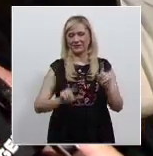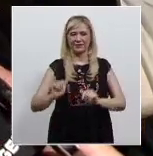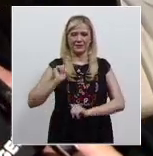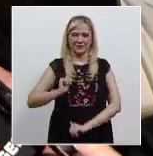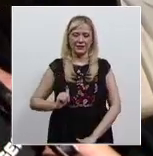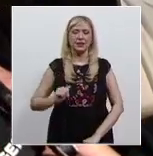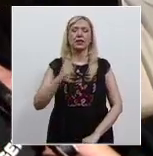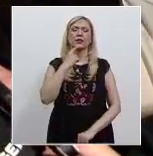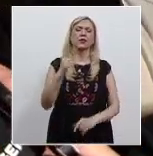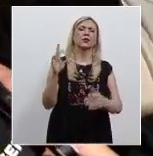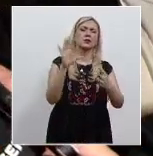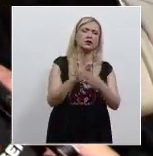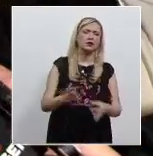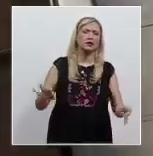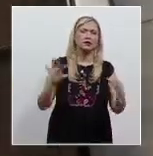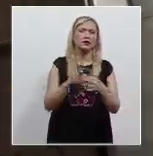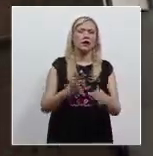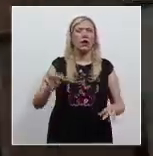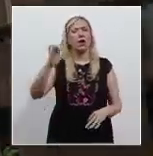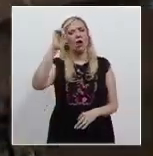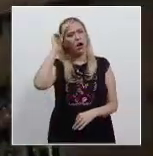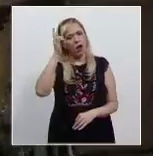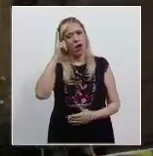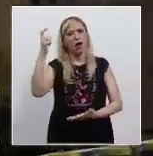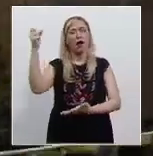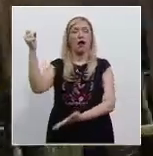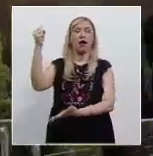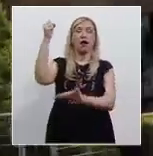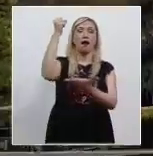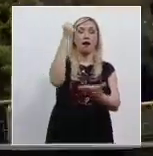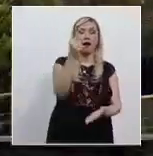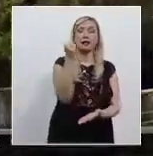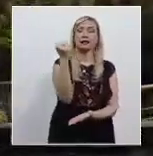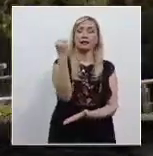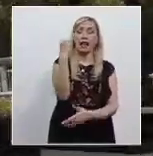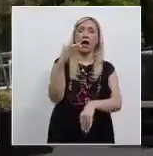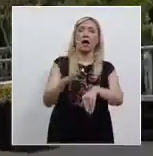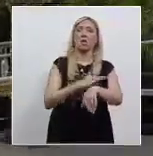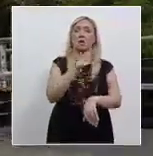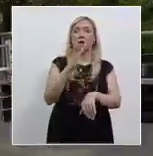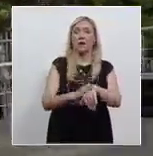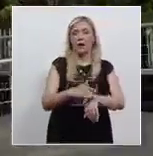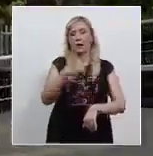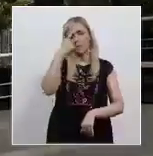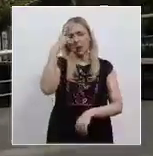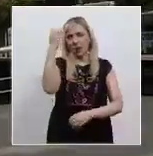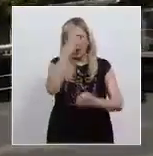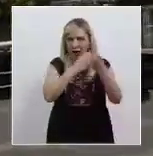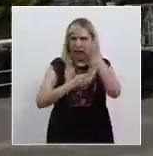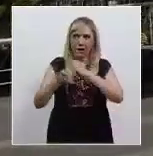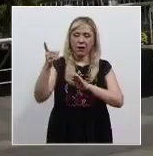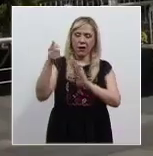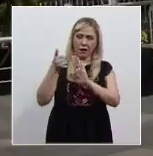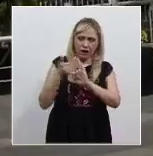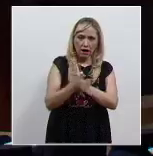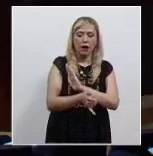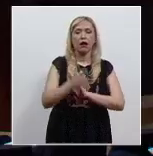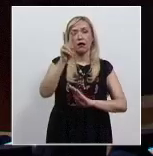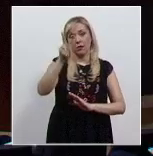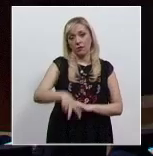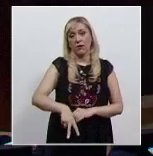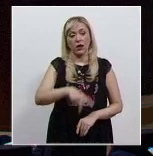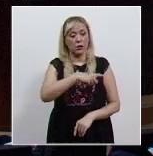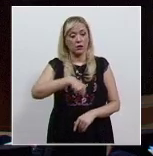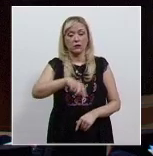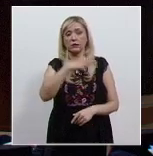Reyes Rodríguez Mondragón, confió en que el presupuesto que presentaron para el próximo año sea revisado de acuerdo con los retos y las cargas de